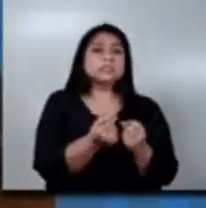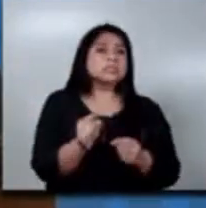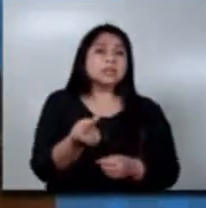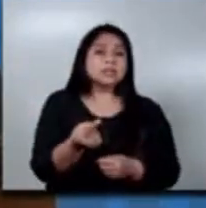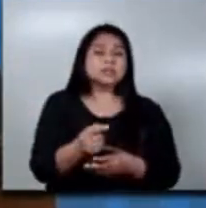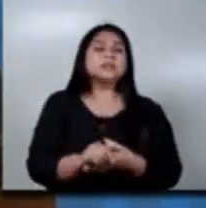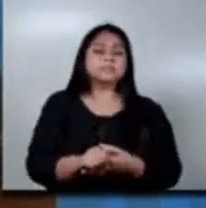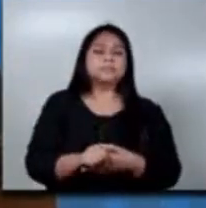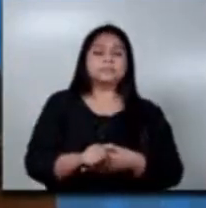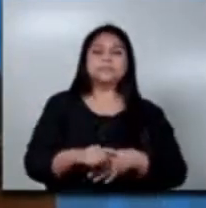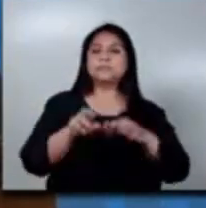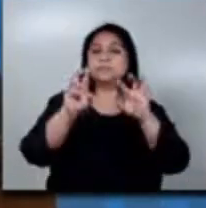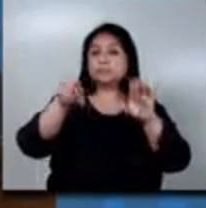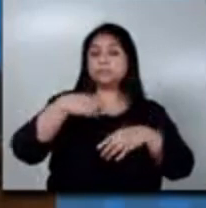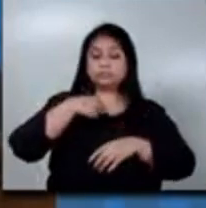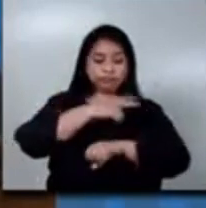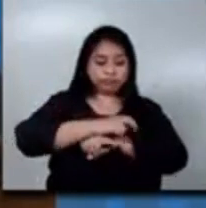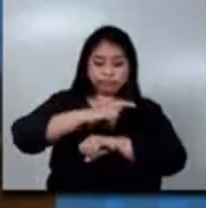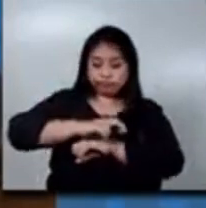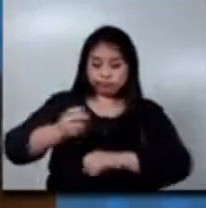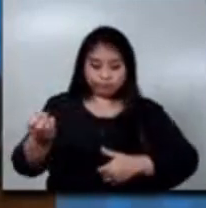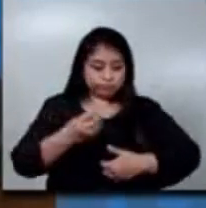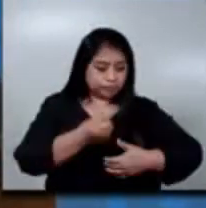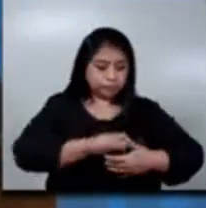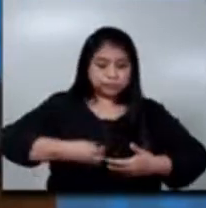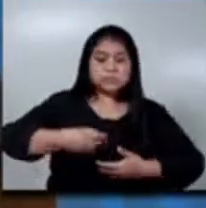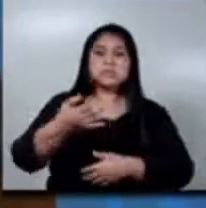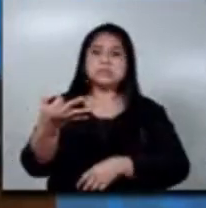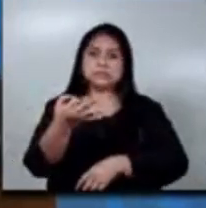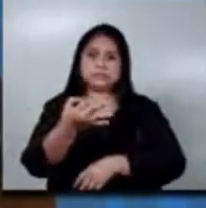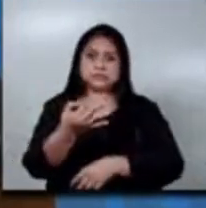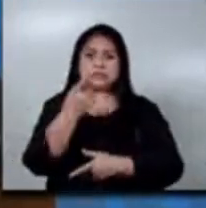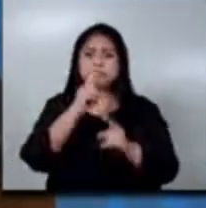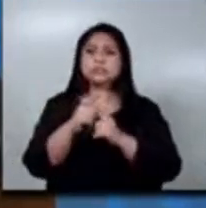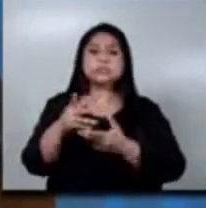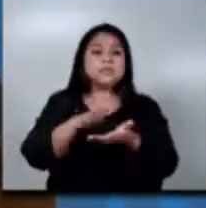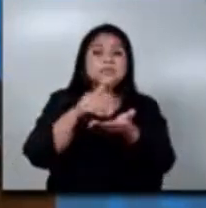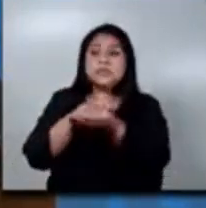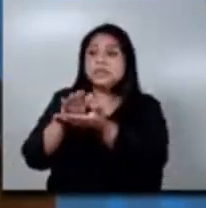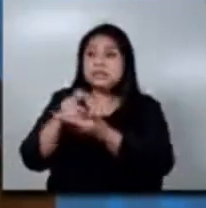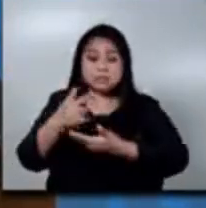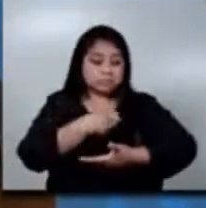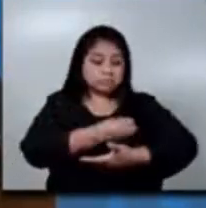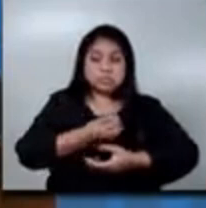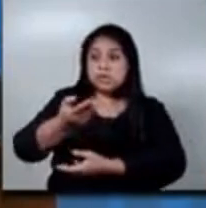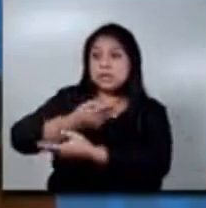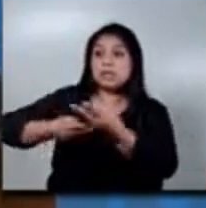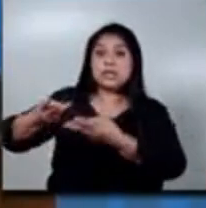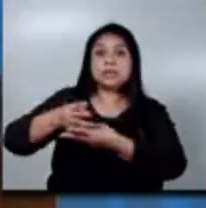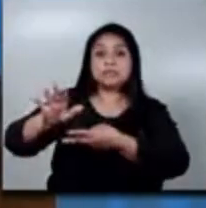subsistencia y pequeños excedentarios que producen con calidad y comercializan sus cosechas en el mercado local.